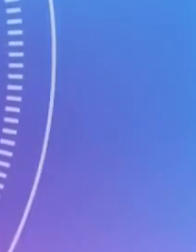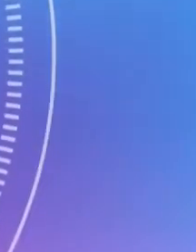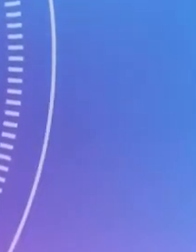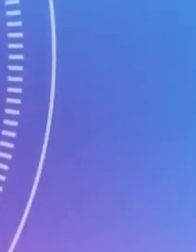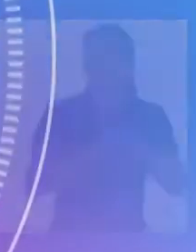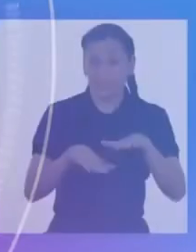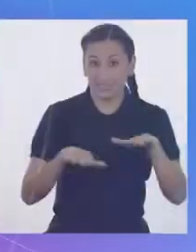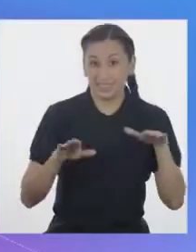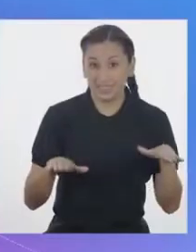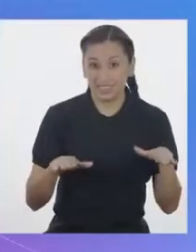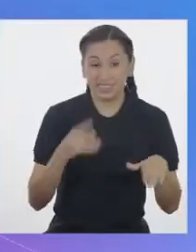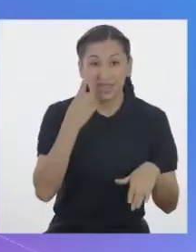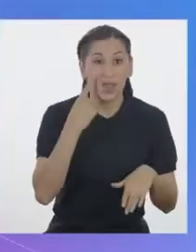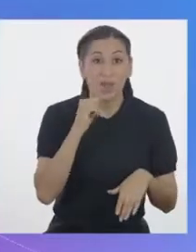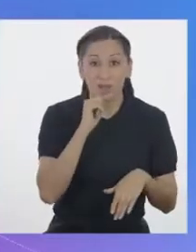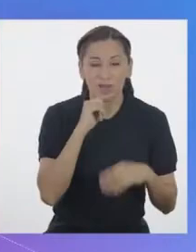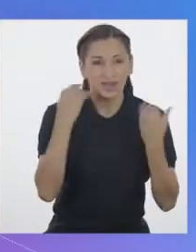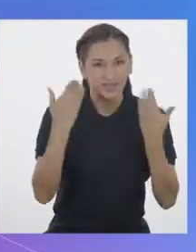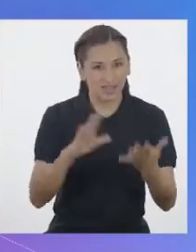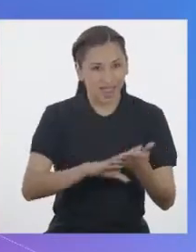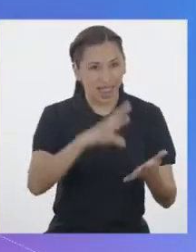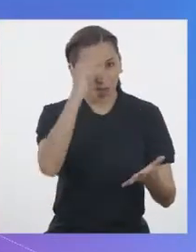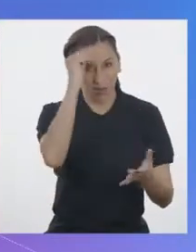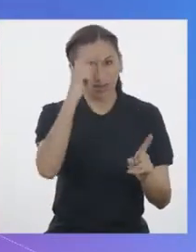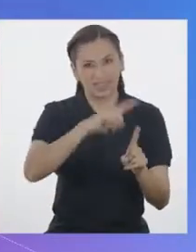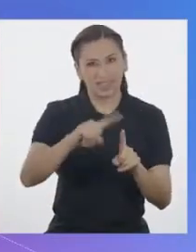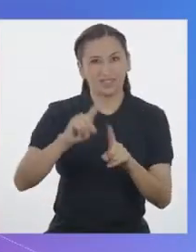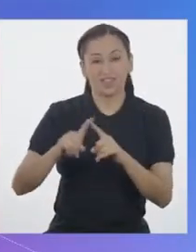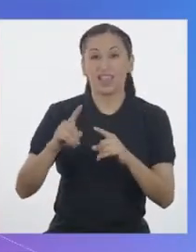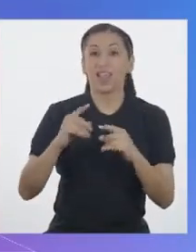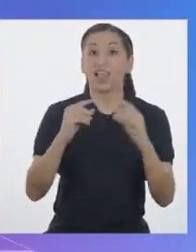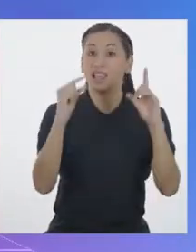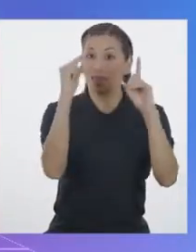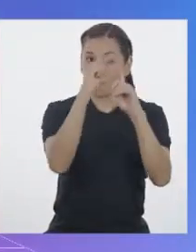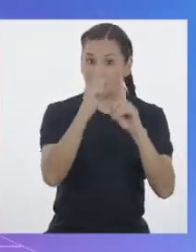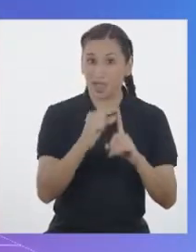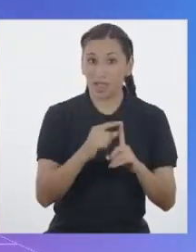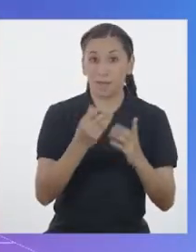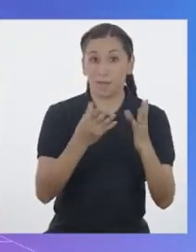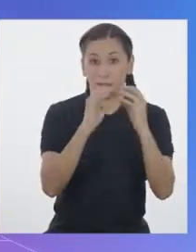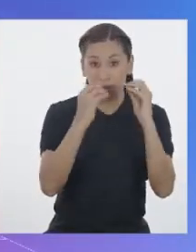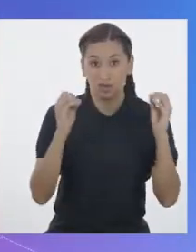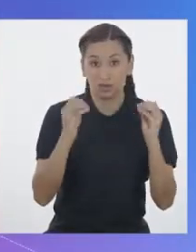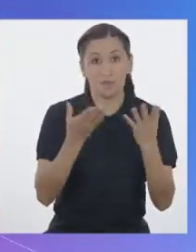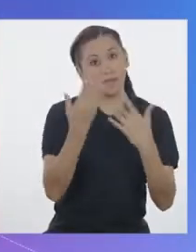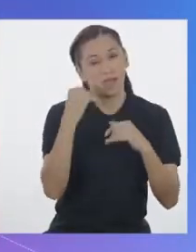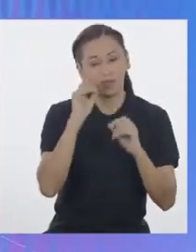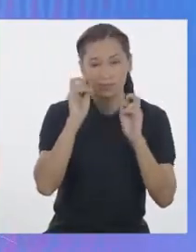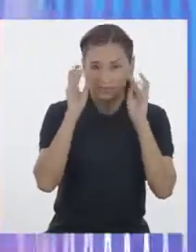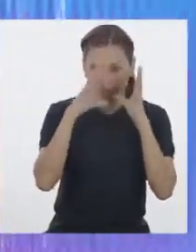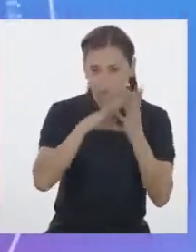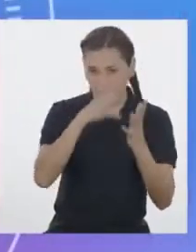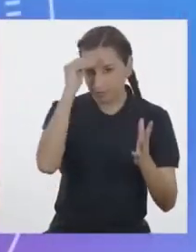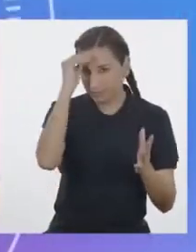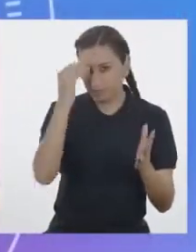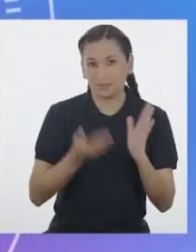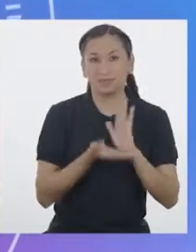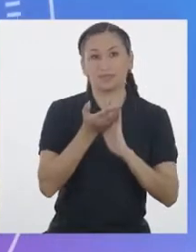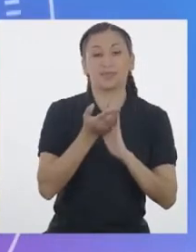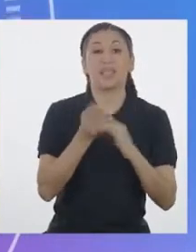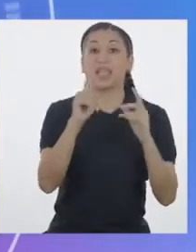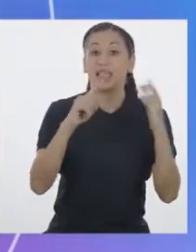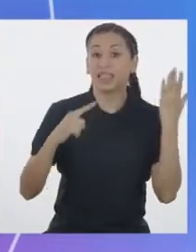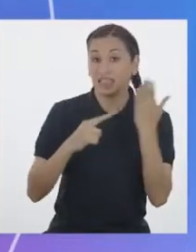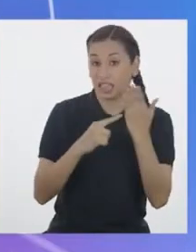Niñas y niños Hemos aprendido nuevos conceptos Vamos a repasarlo La tecnología